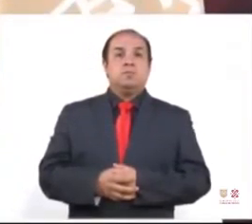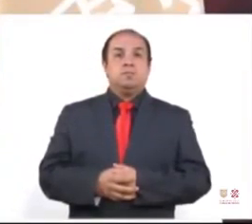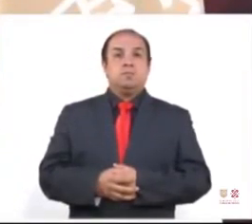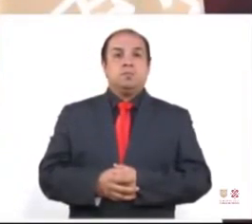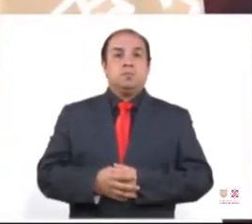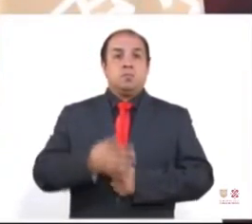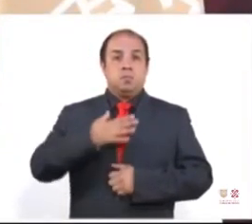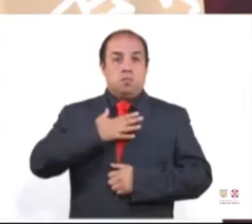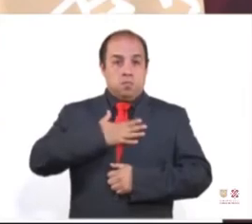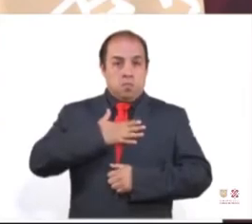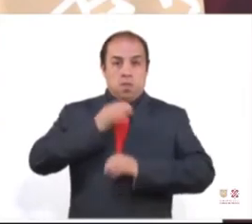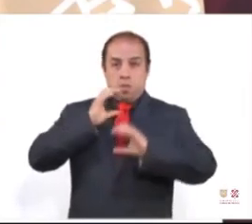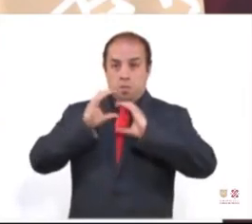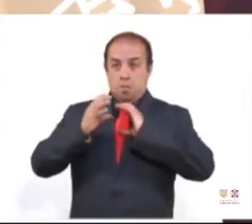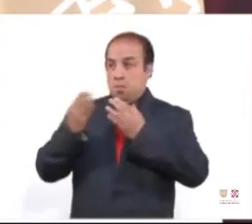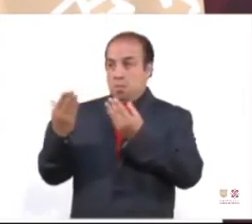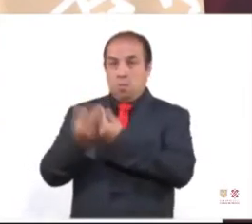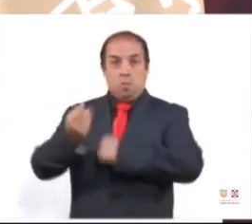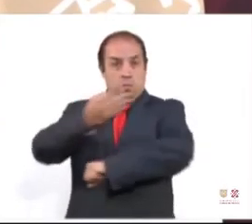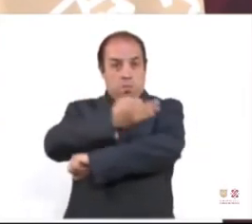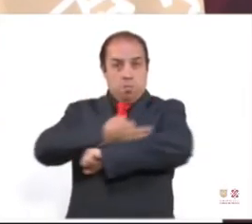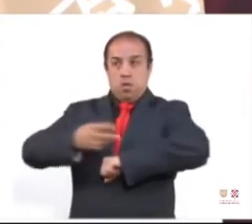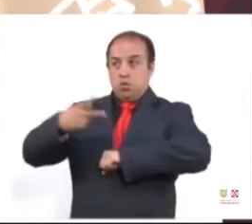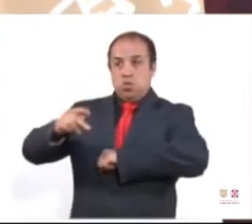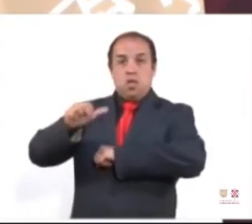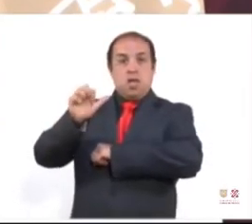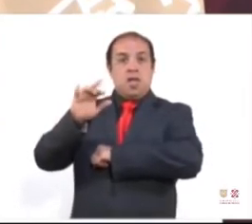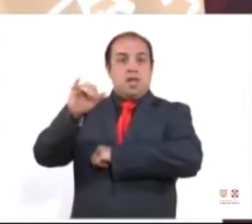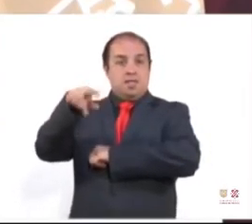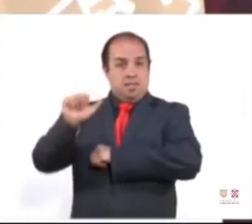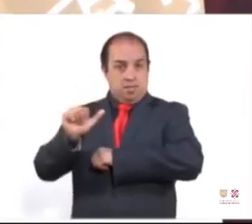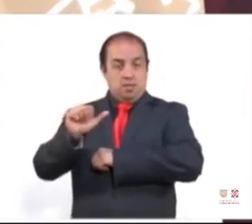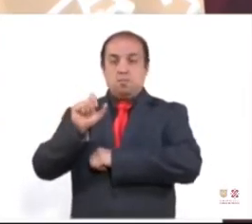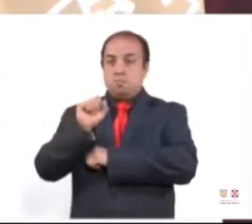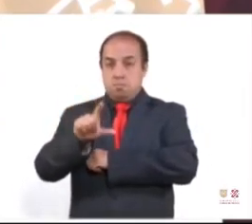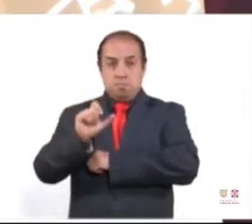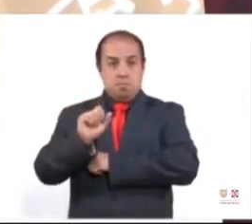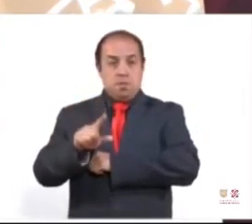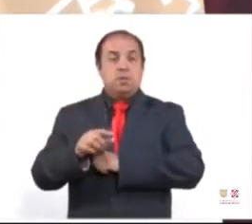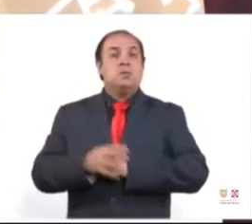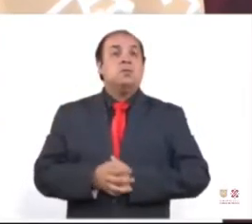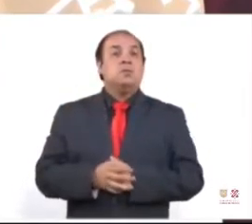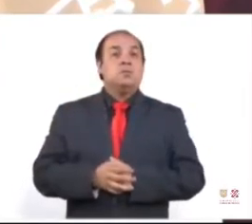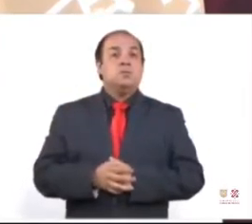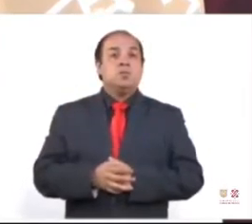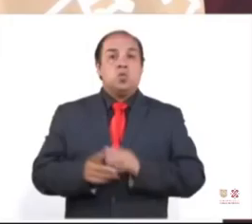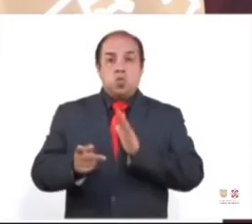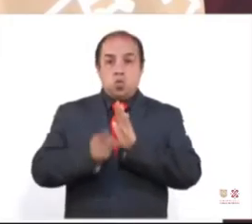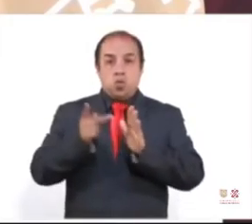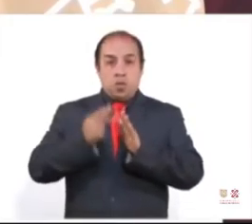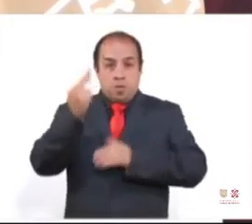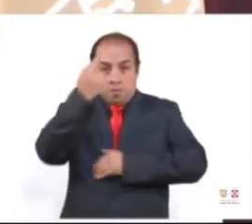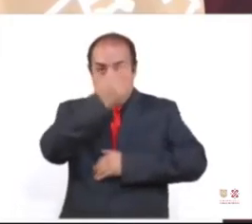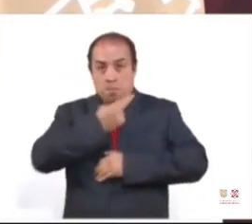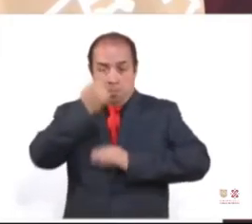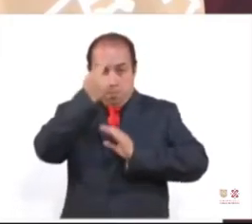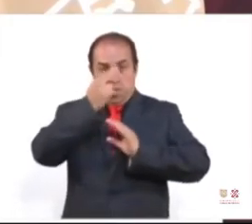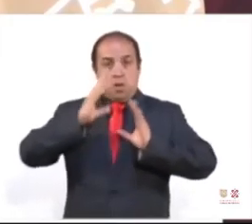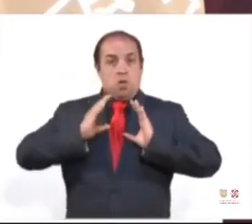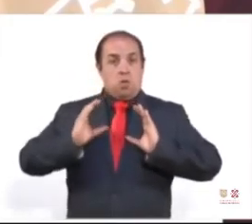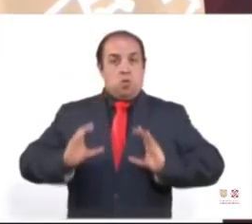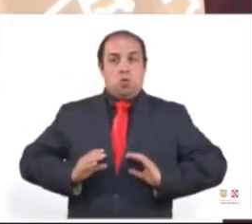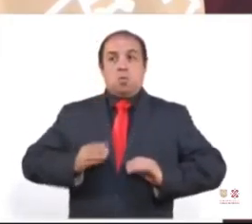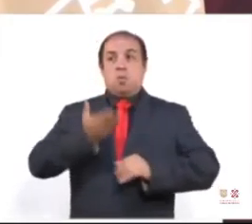comunicación con los familiares también. Se hace una nueva necropsia, solicitud de la